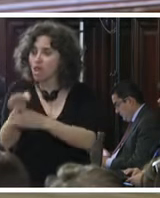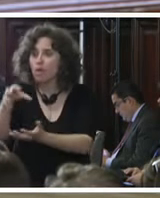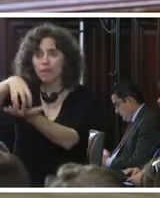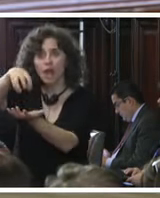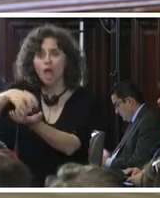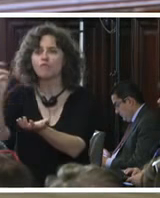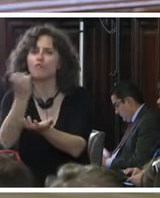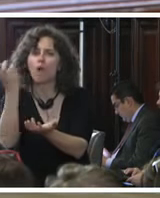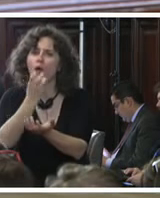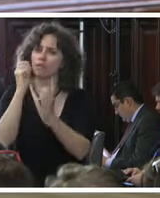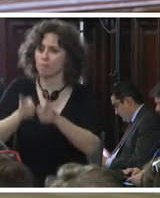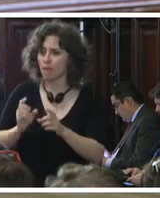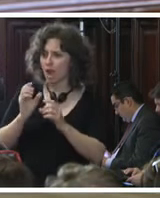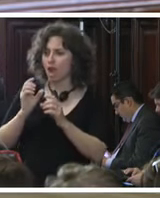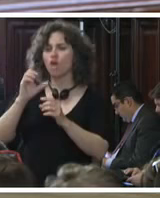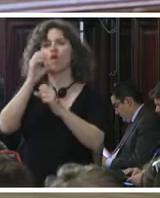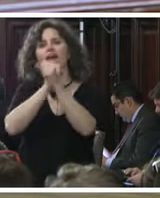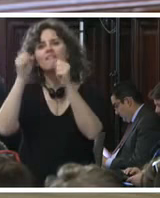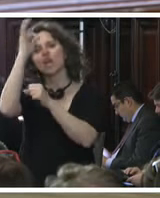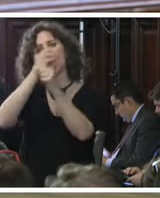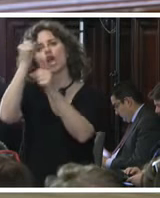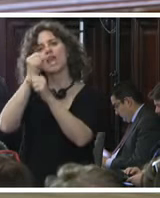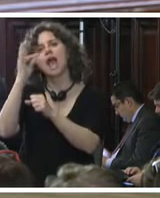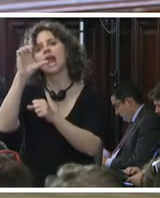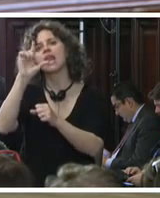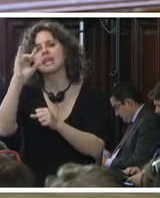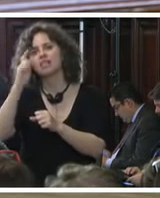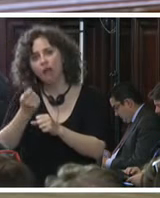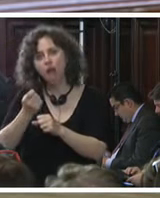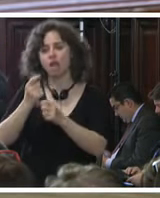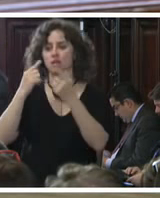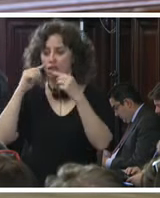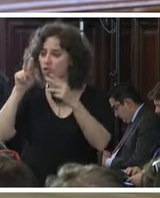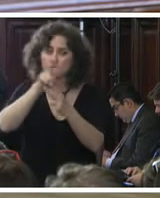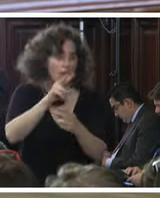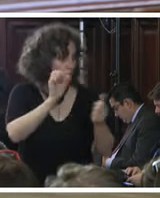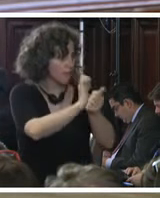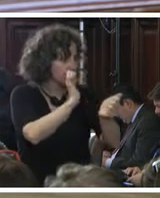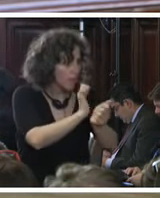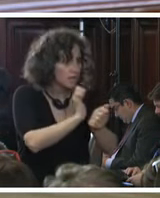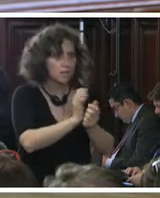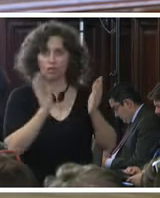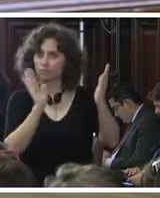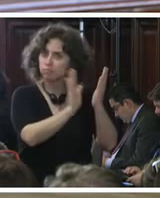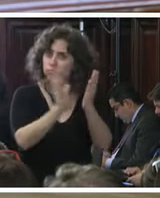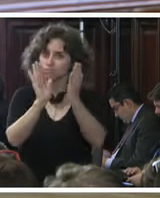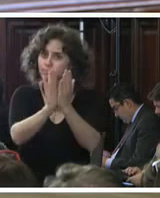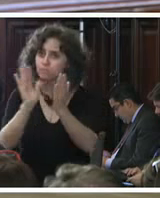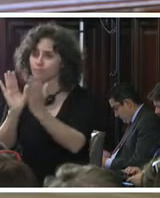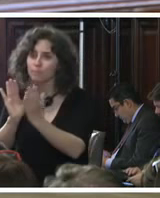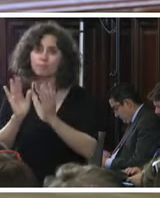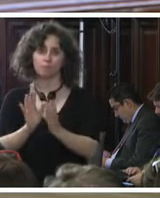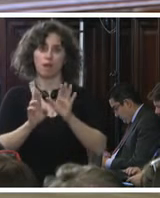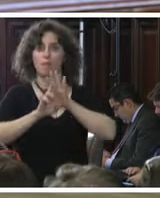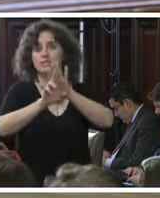a las búsquedas con la tecnología LIDAR se ha estado en todo momento se ha ido a ver a los detenidos ha sido a instancia de la representación